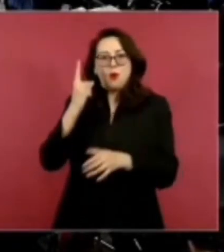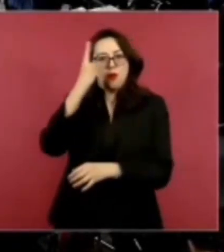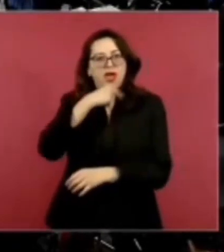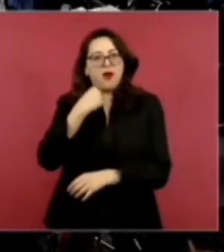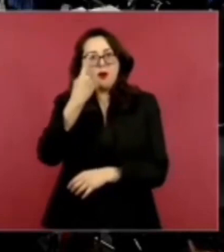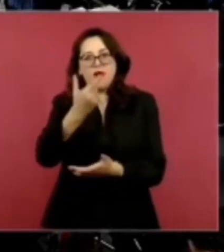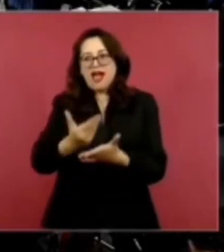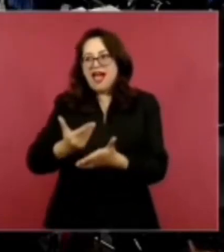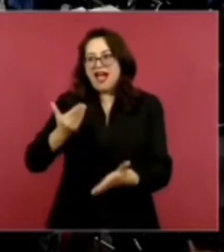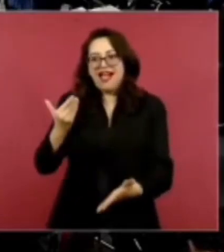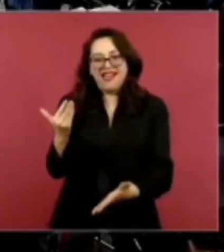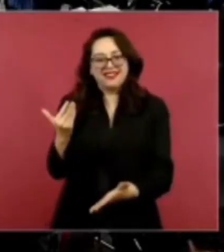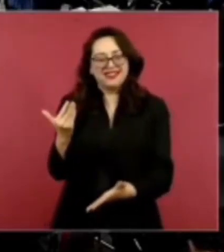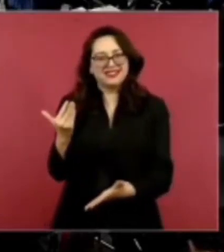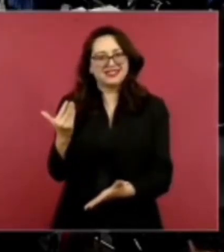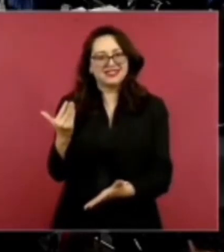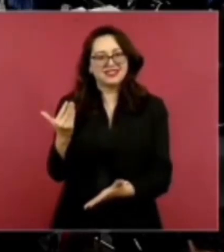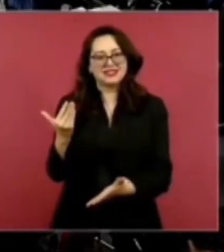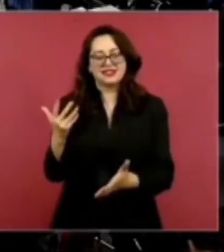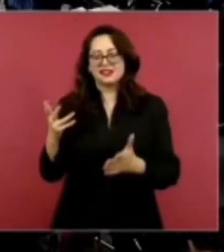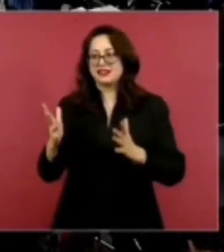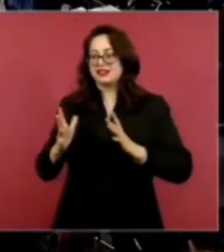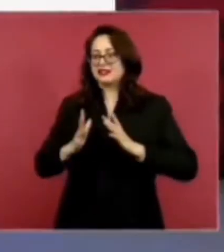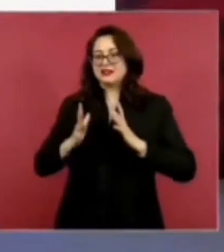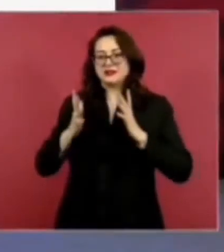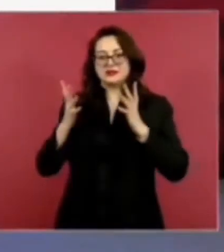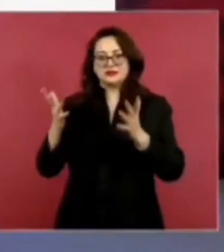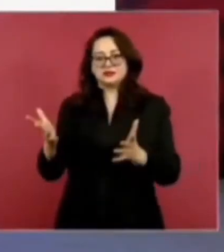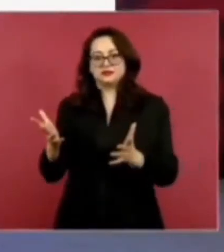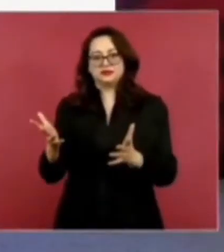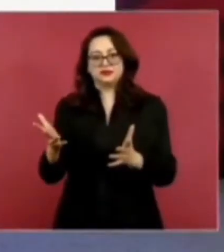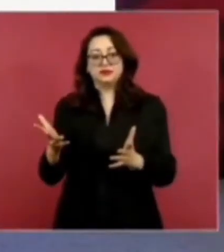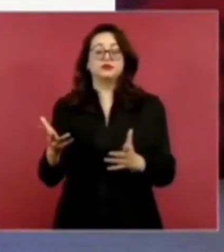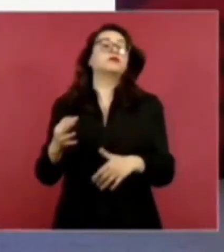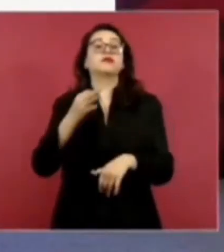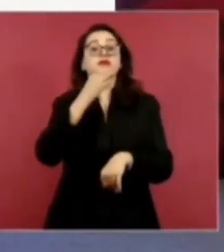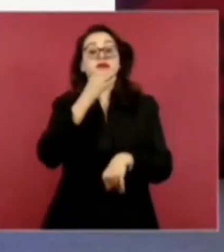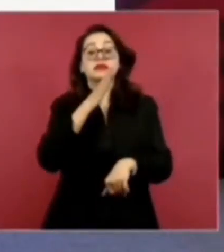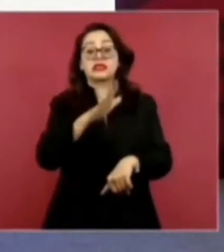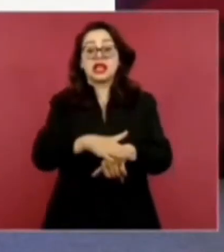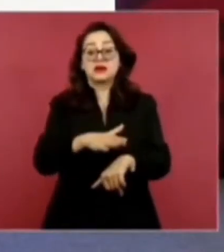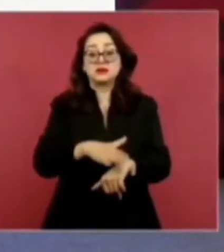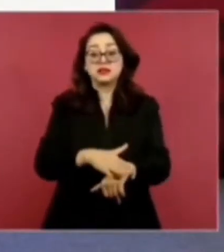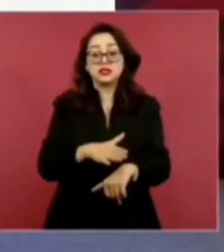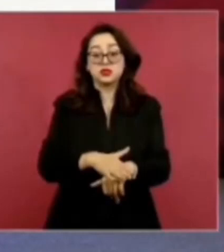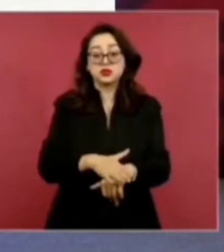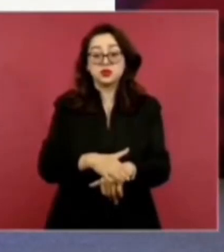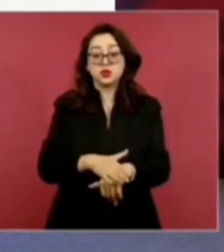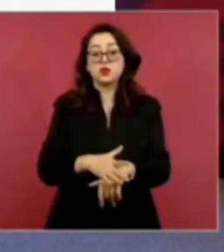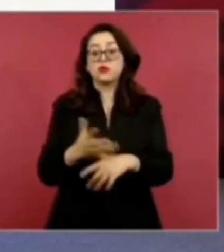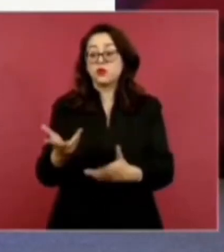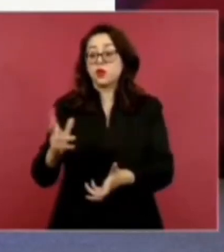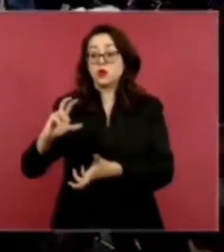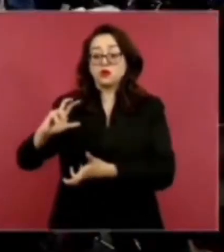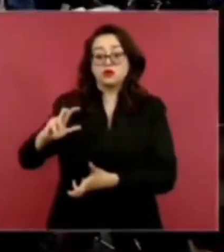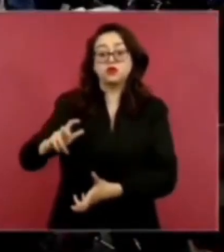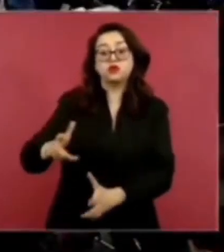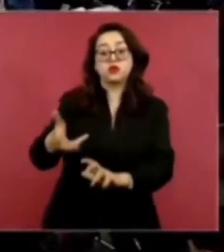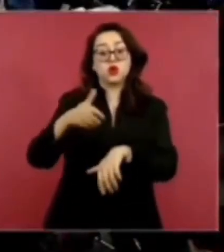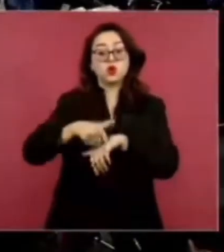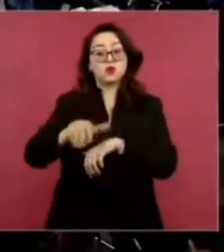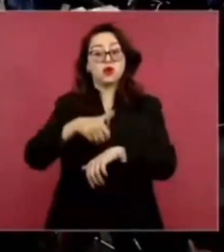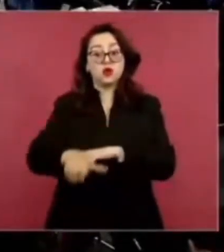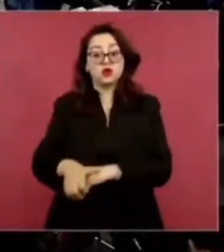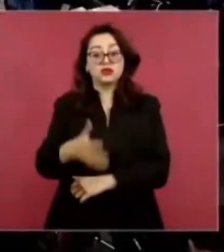Entonces, de acuerdo con la información disponible, se pronostica que el huracán Otis entrará al territorio con categoría cinco